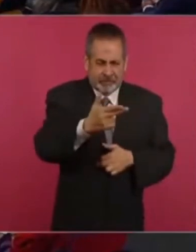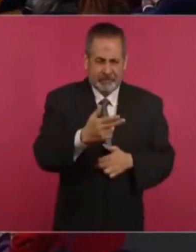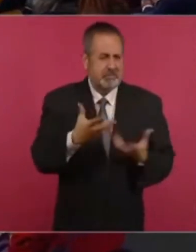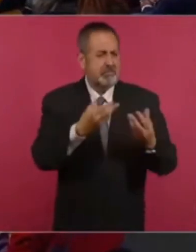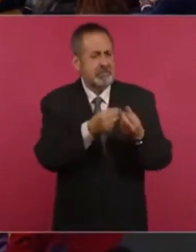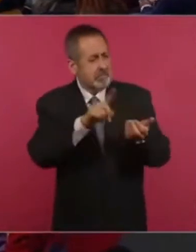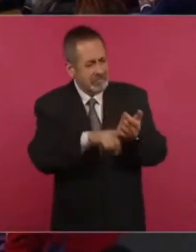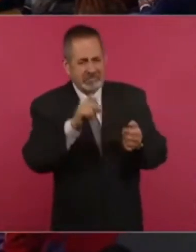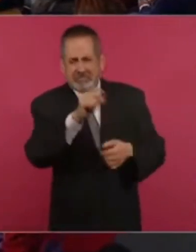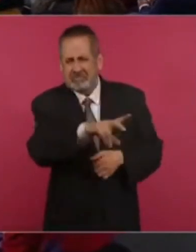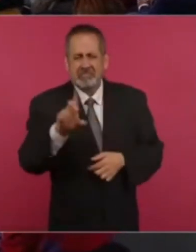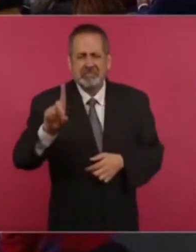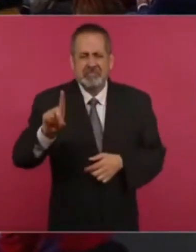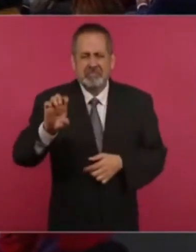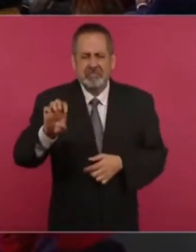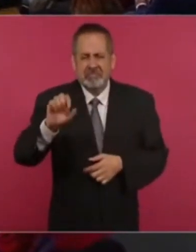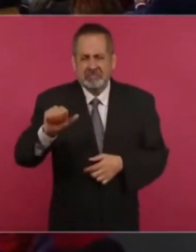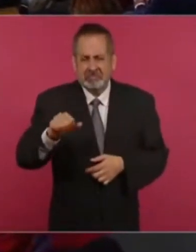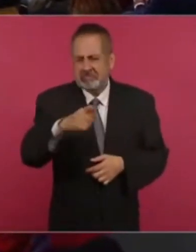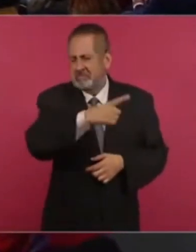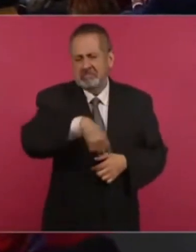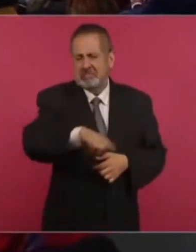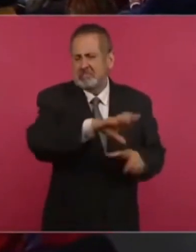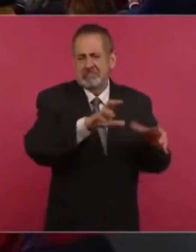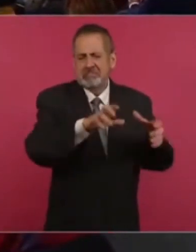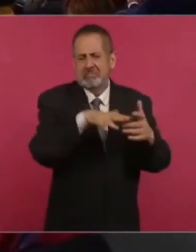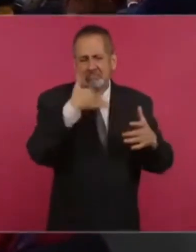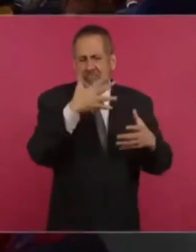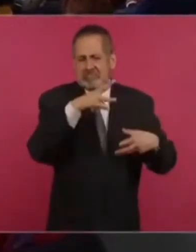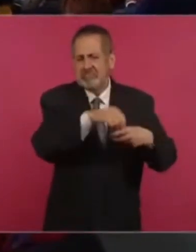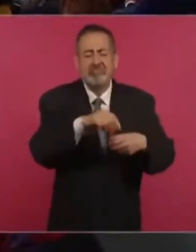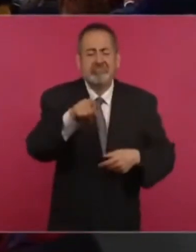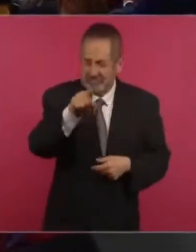DEA. La DEA.